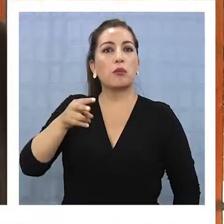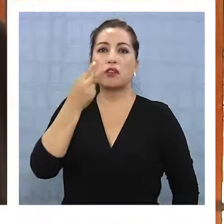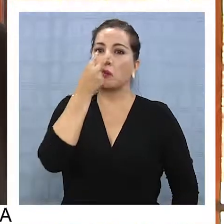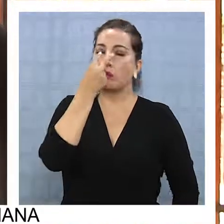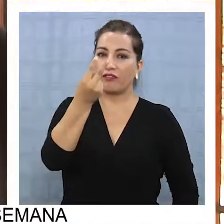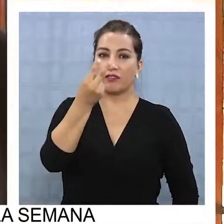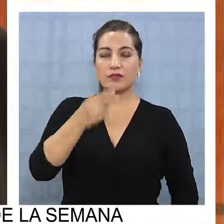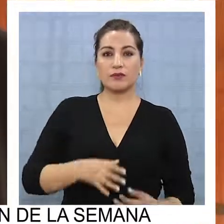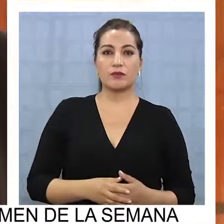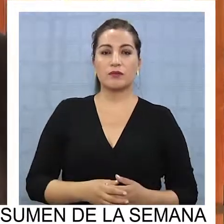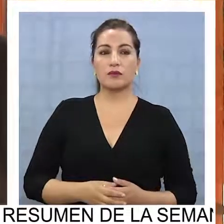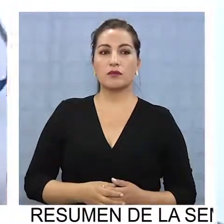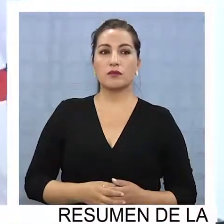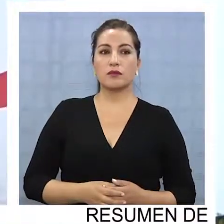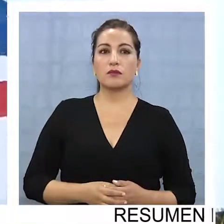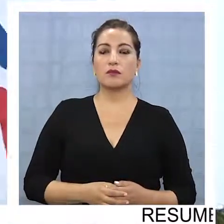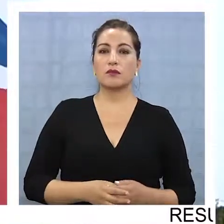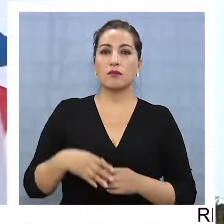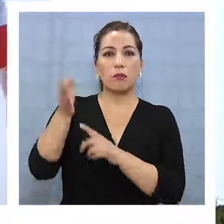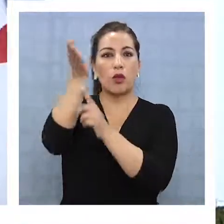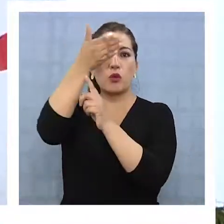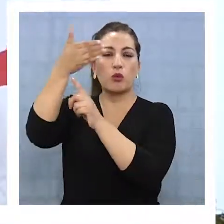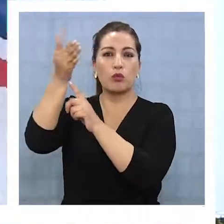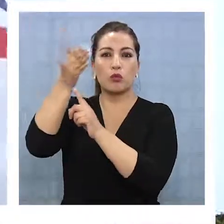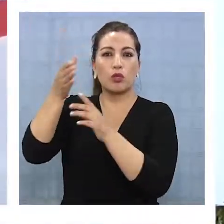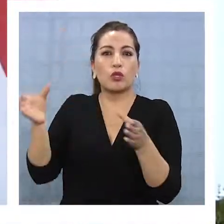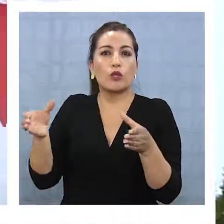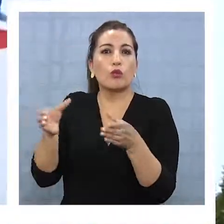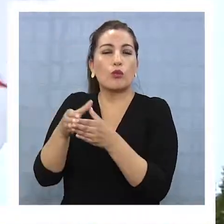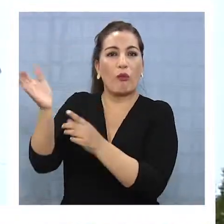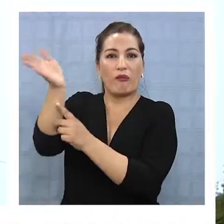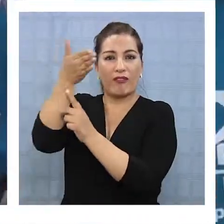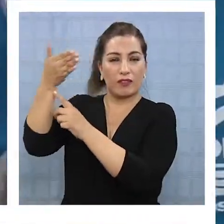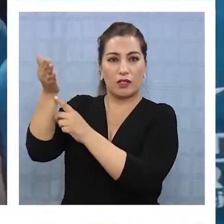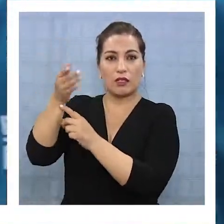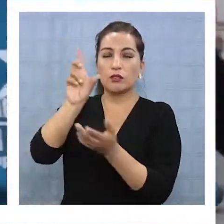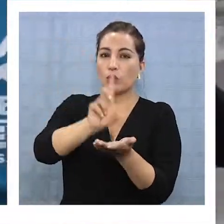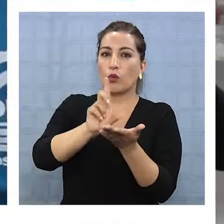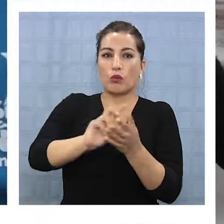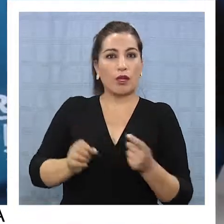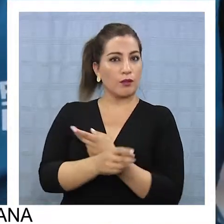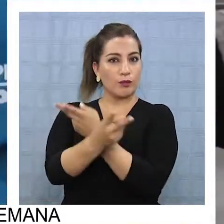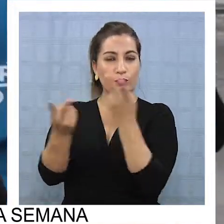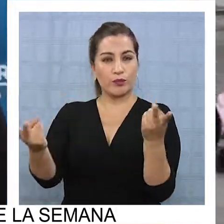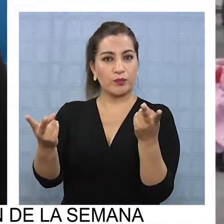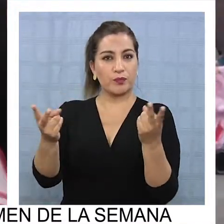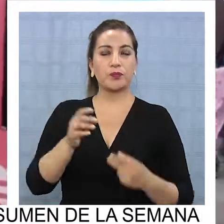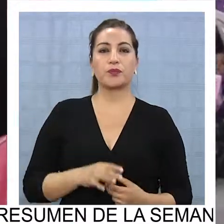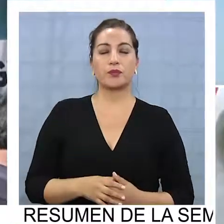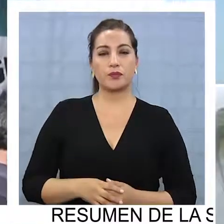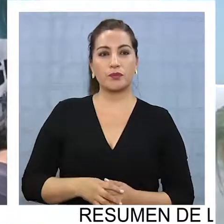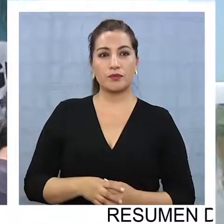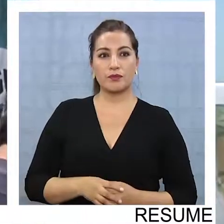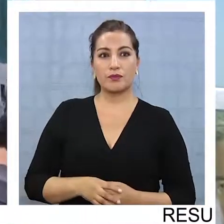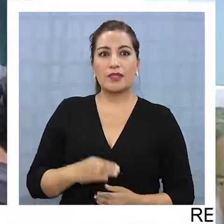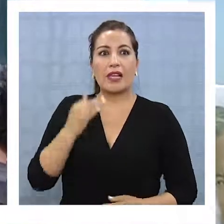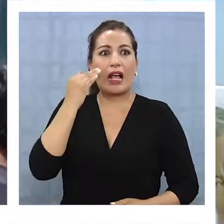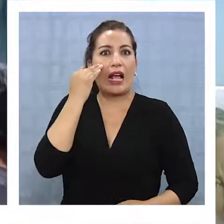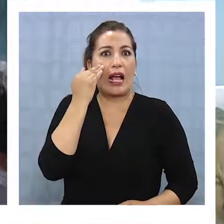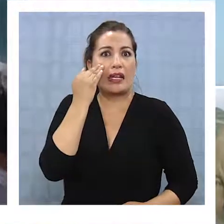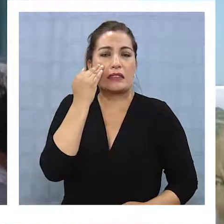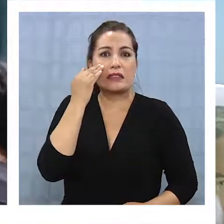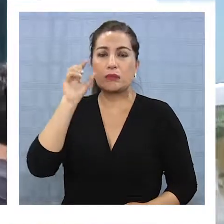la propaganda que hacen los brigadistas con los banderazos en los lugares públicos y casi